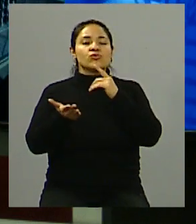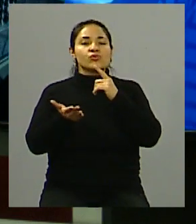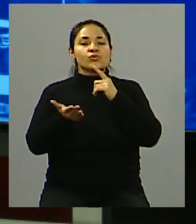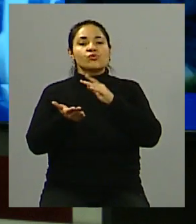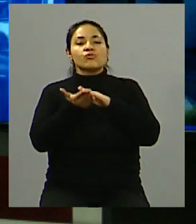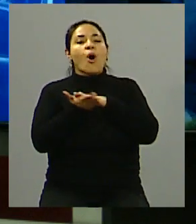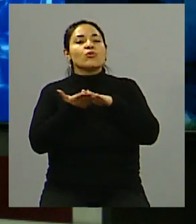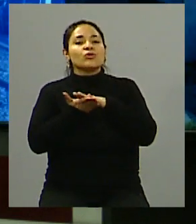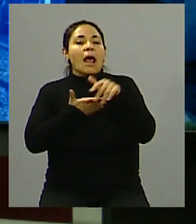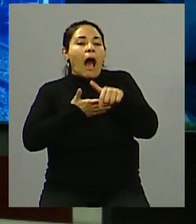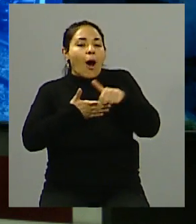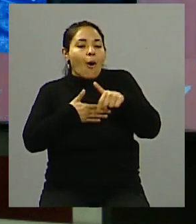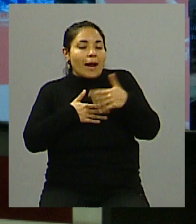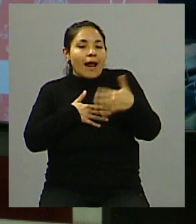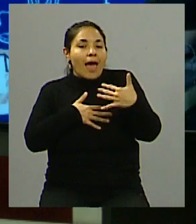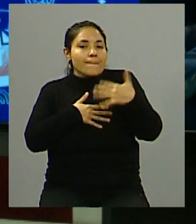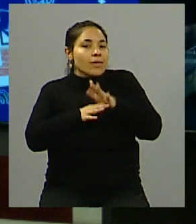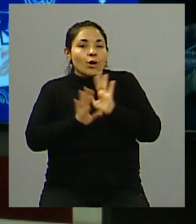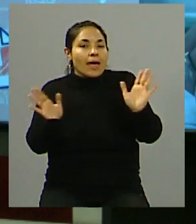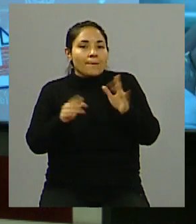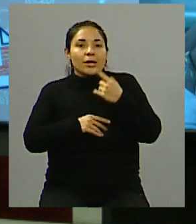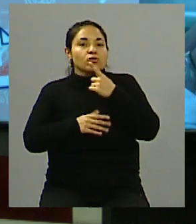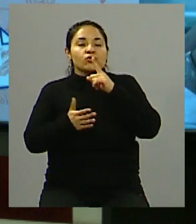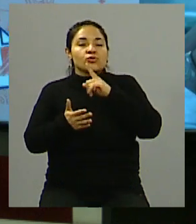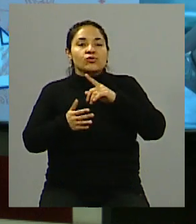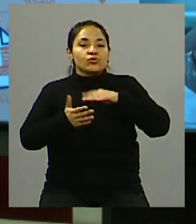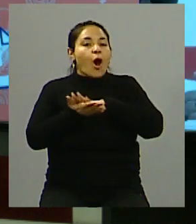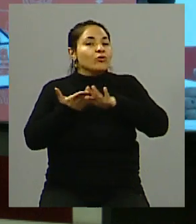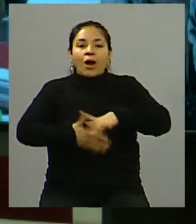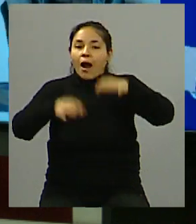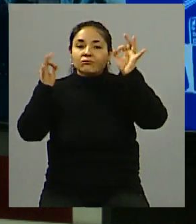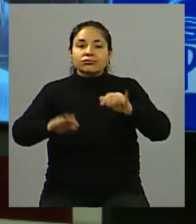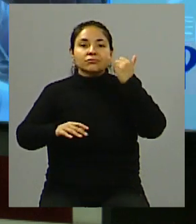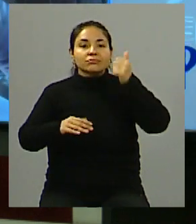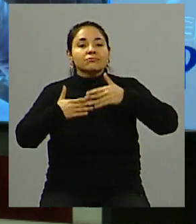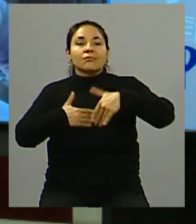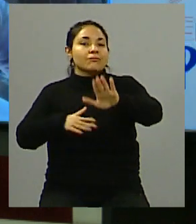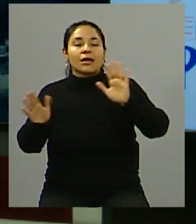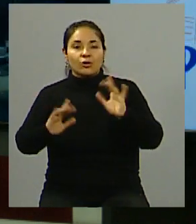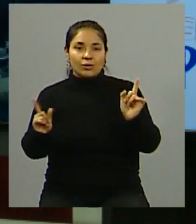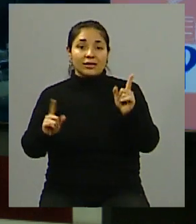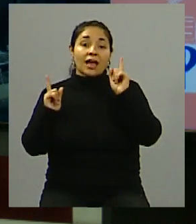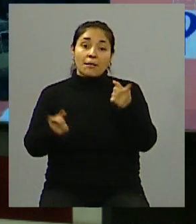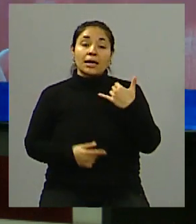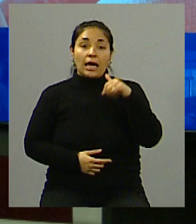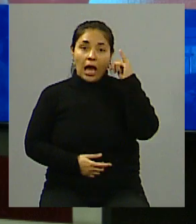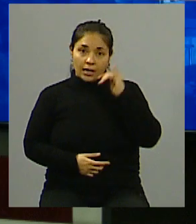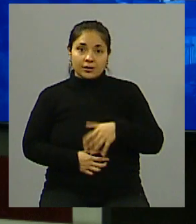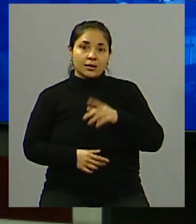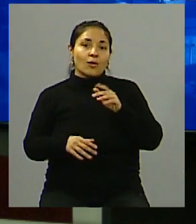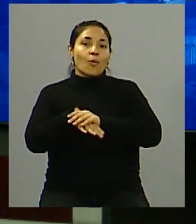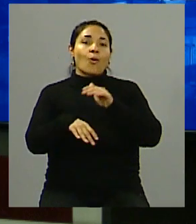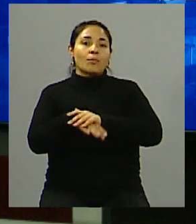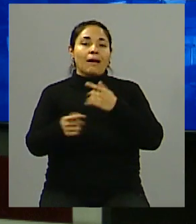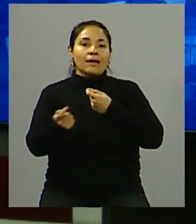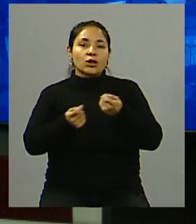son soluciones definitivas, son caras y también hacía como una especie de mea culpa de todas las gestiones